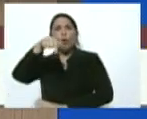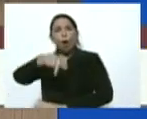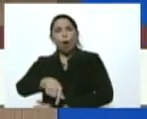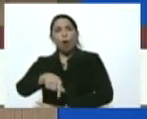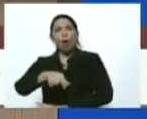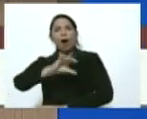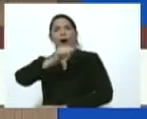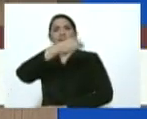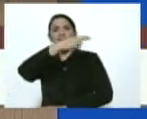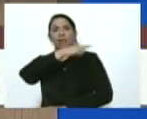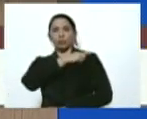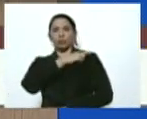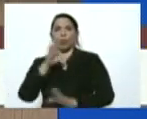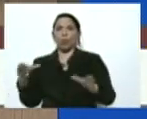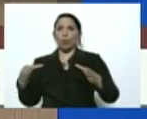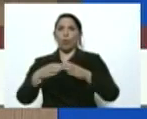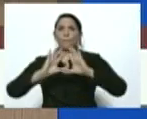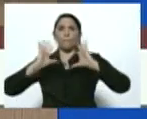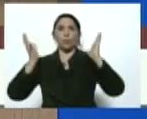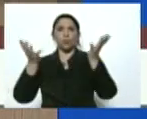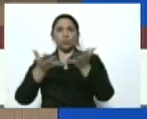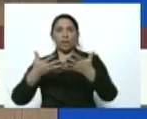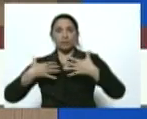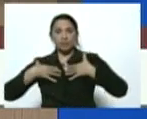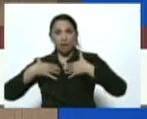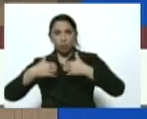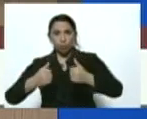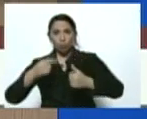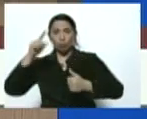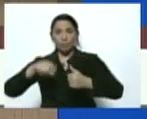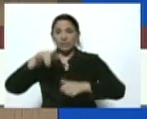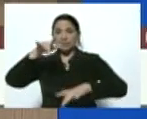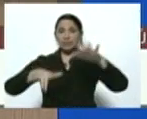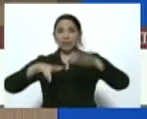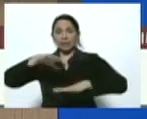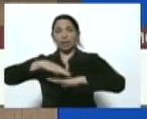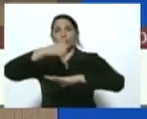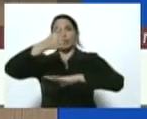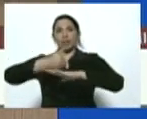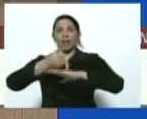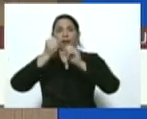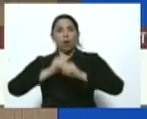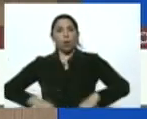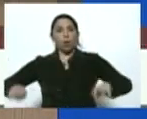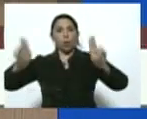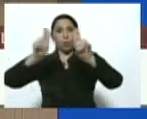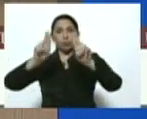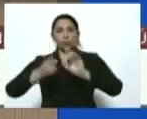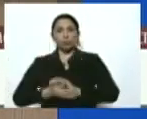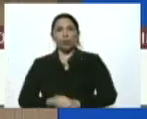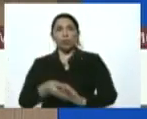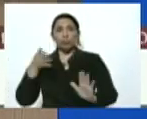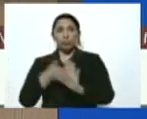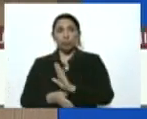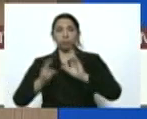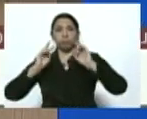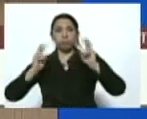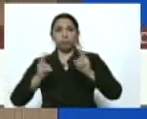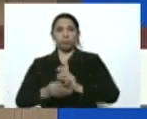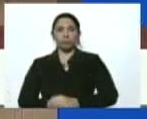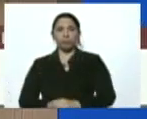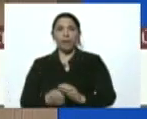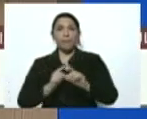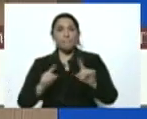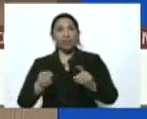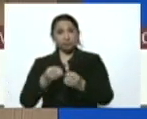de la organización mundial de la salud y el secretario general de las naciones unidas al respecto pero